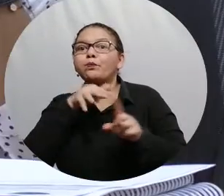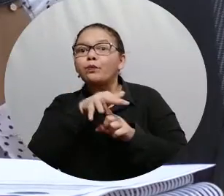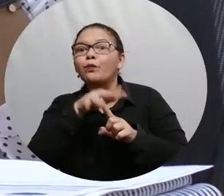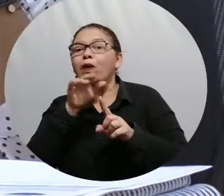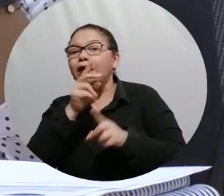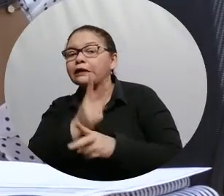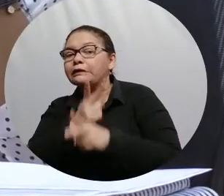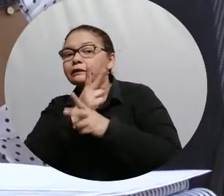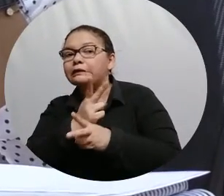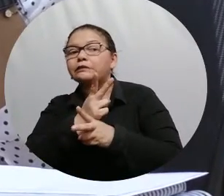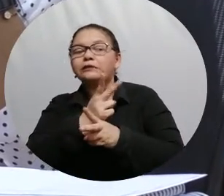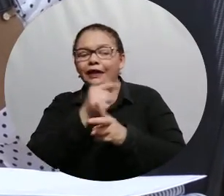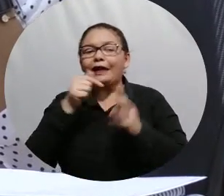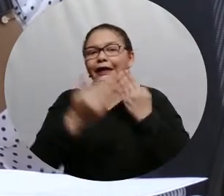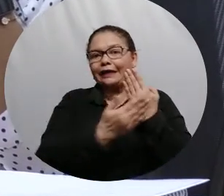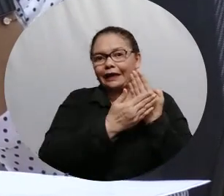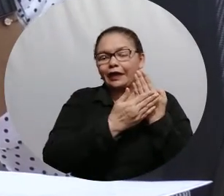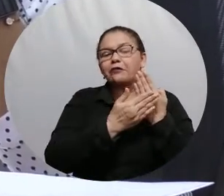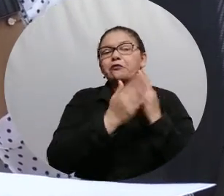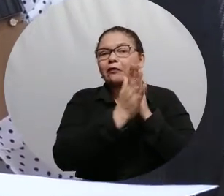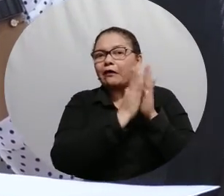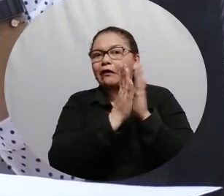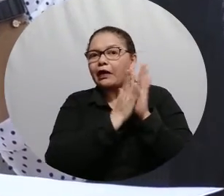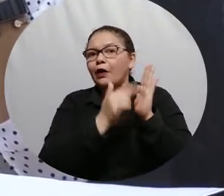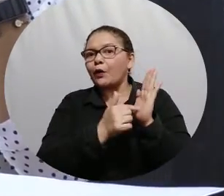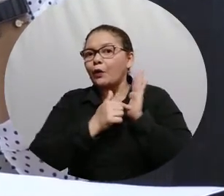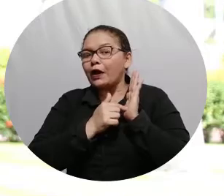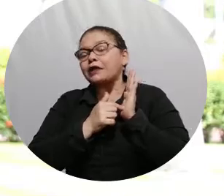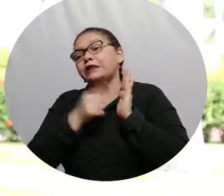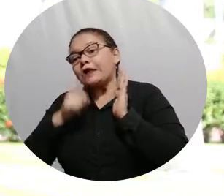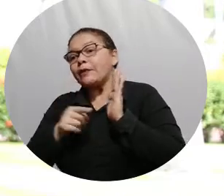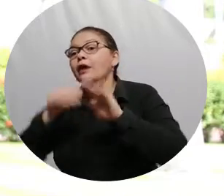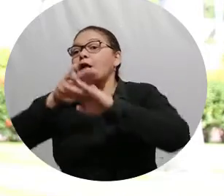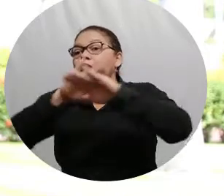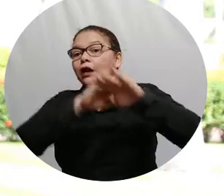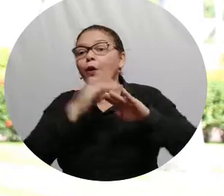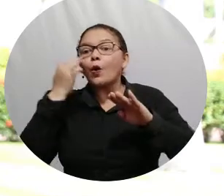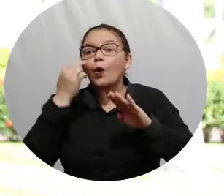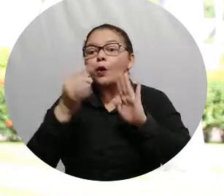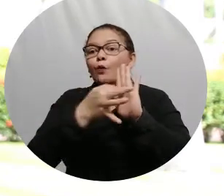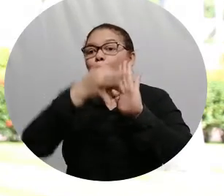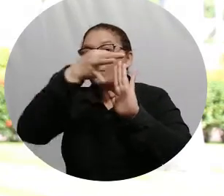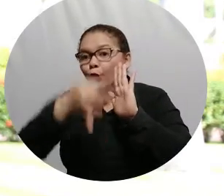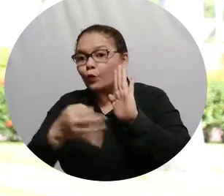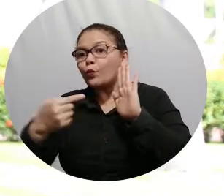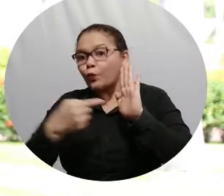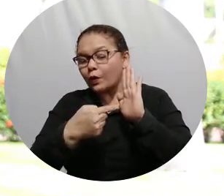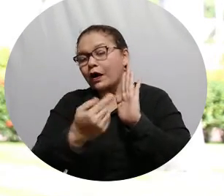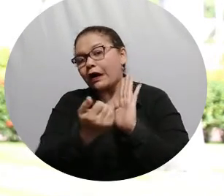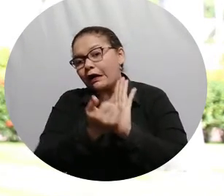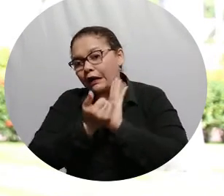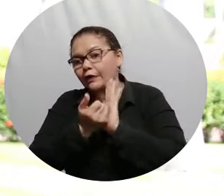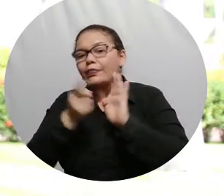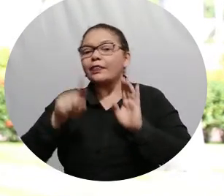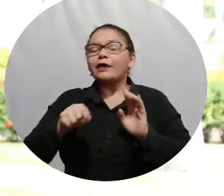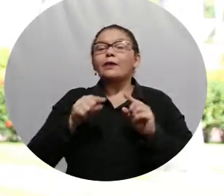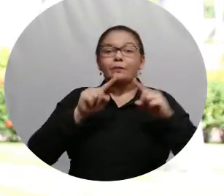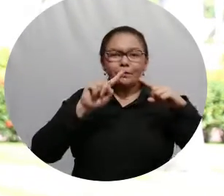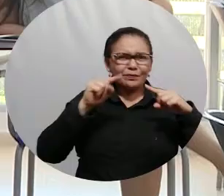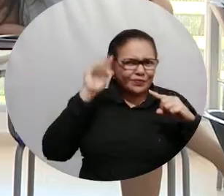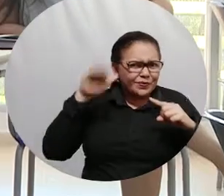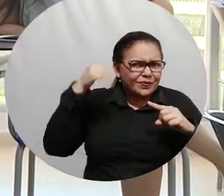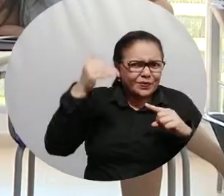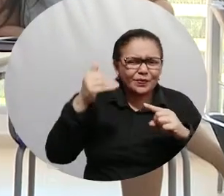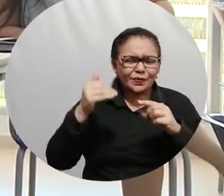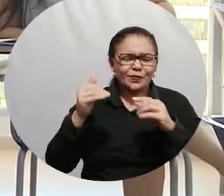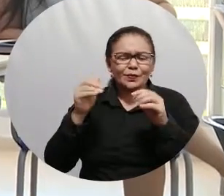indicadores para poder dar algunos lineamientos seguros. Adicional a ello, más allá de medir el riesgo, tiene en un segundo plano, una vez